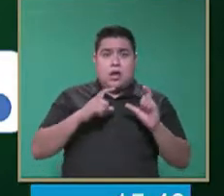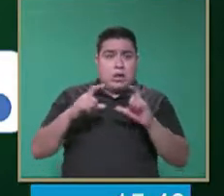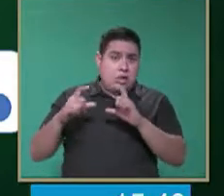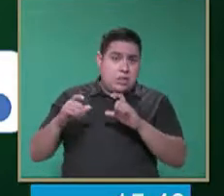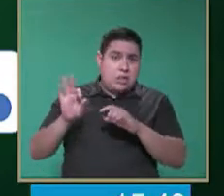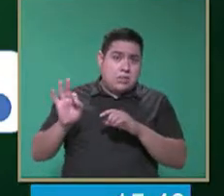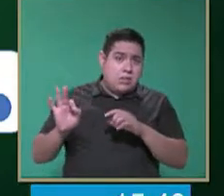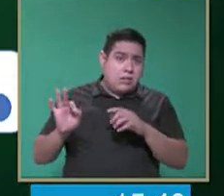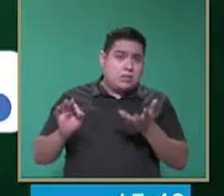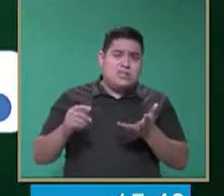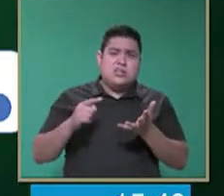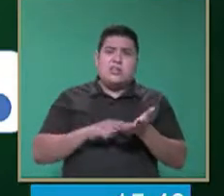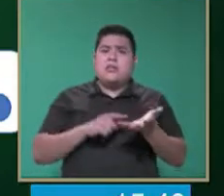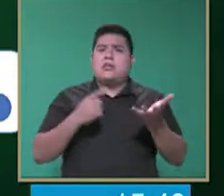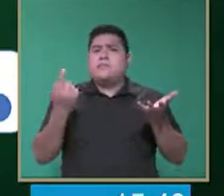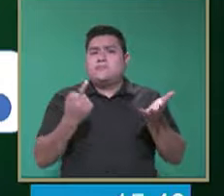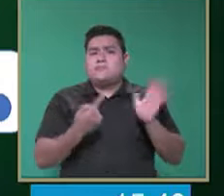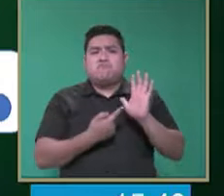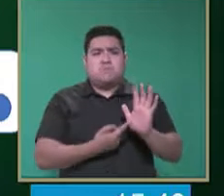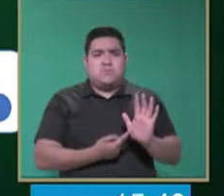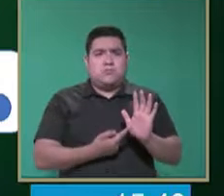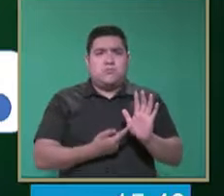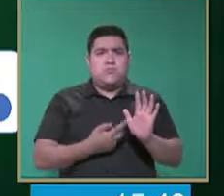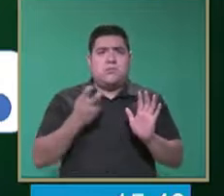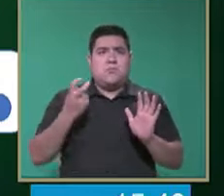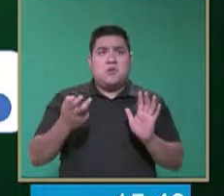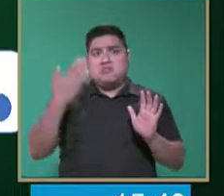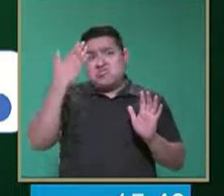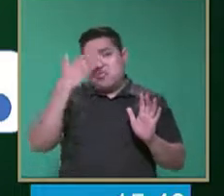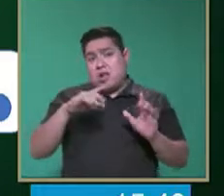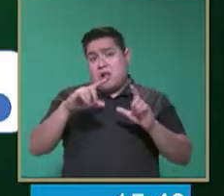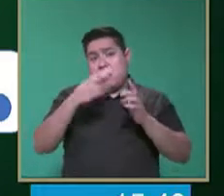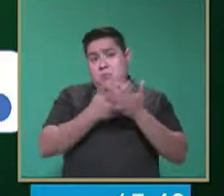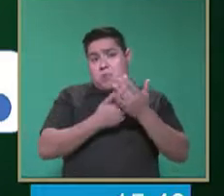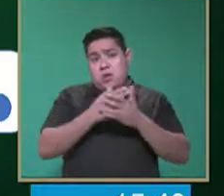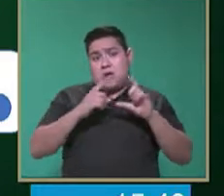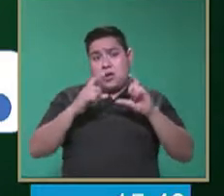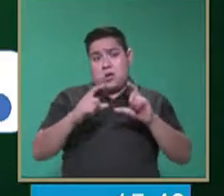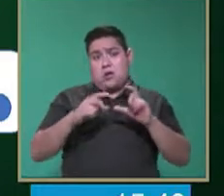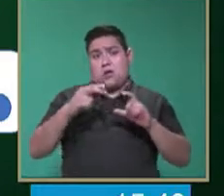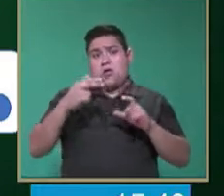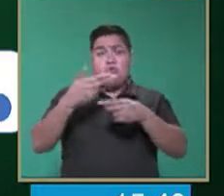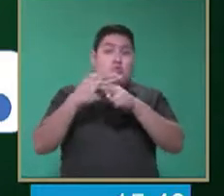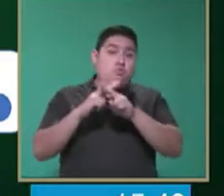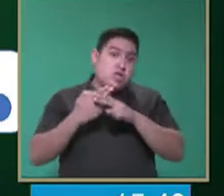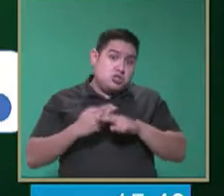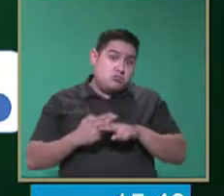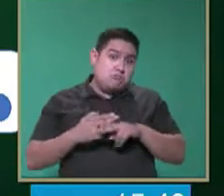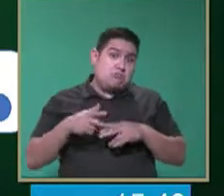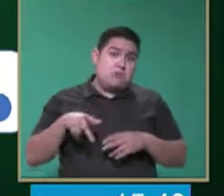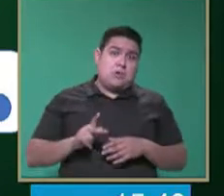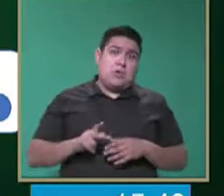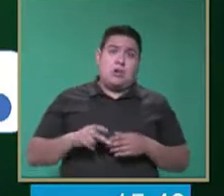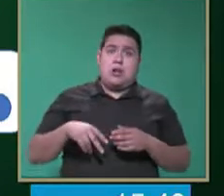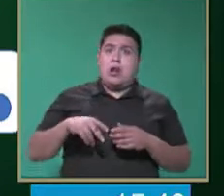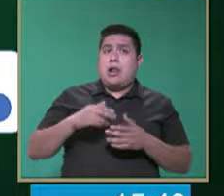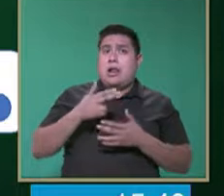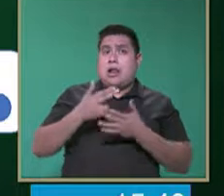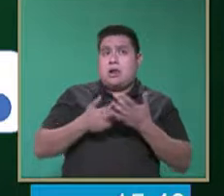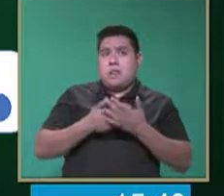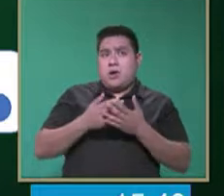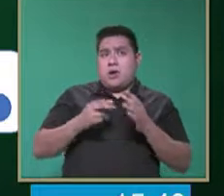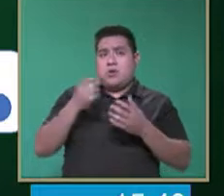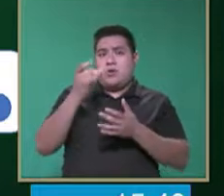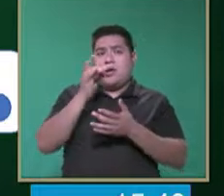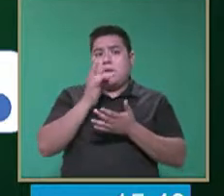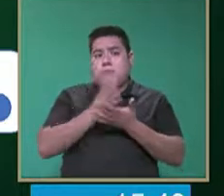mira, ¿qué dice aquí? Pero él está viendo a lo mejor como la imagen, un hueso, iba a decir hueso. Pero posteriormente vamos a quitar la imagen y esto nos va a